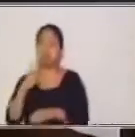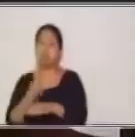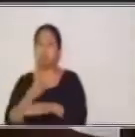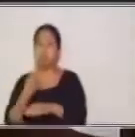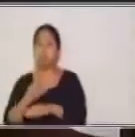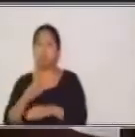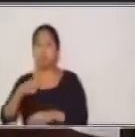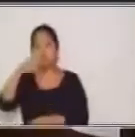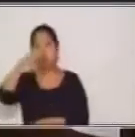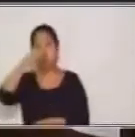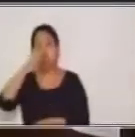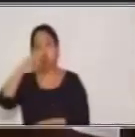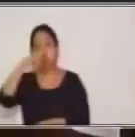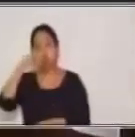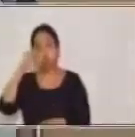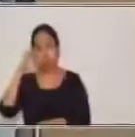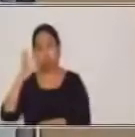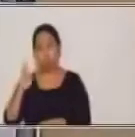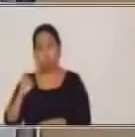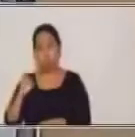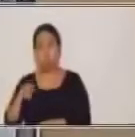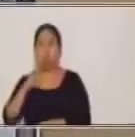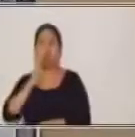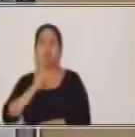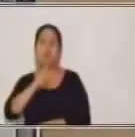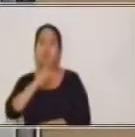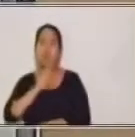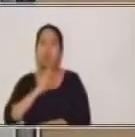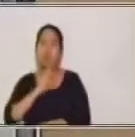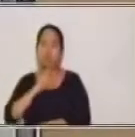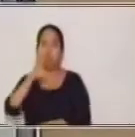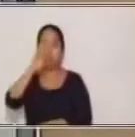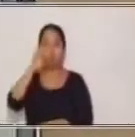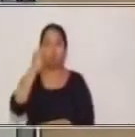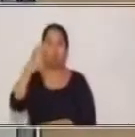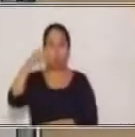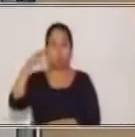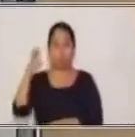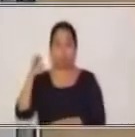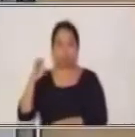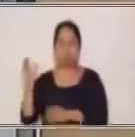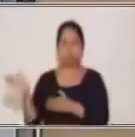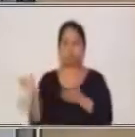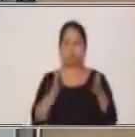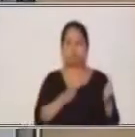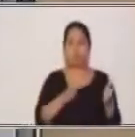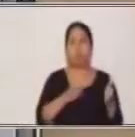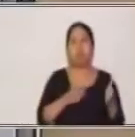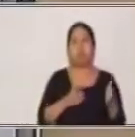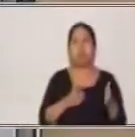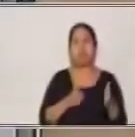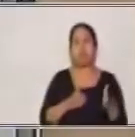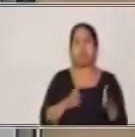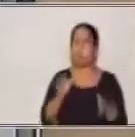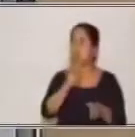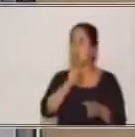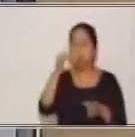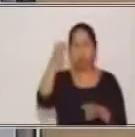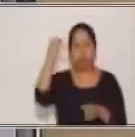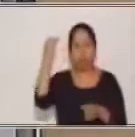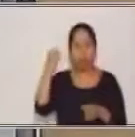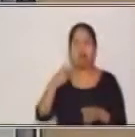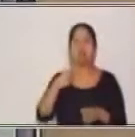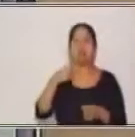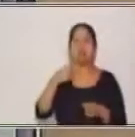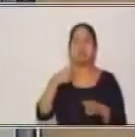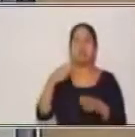El verbo dime. Si yo expreso la misma idea, pero digo decime